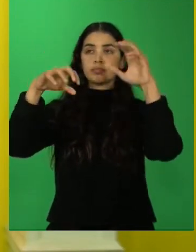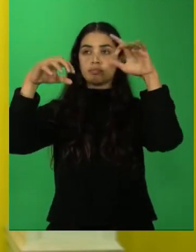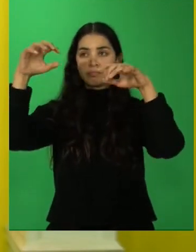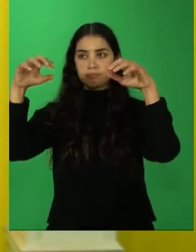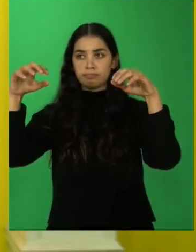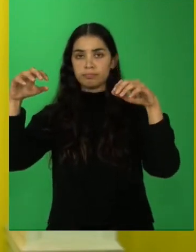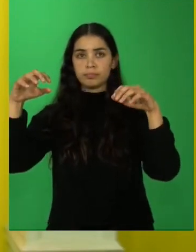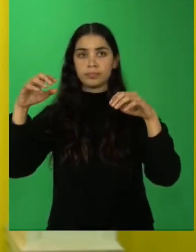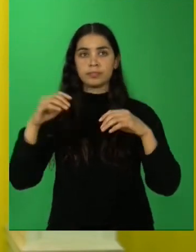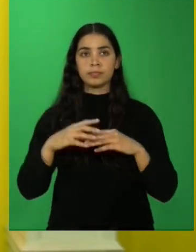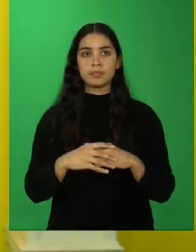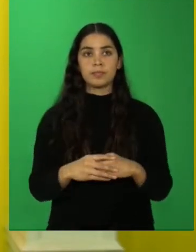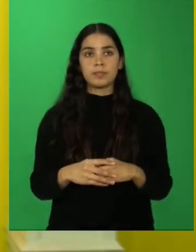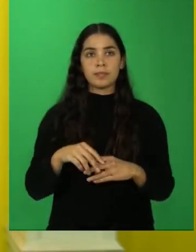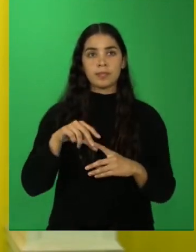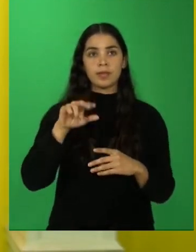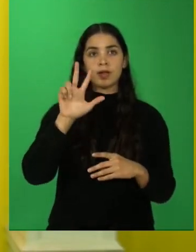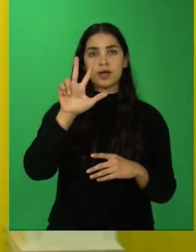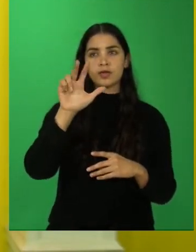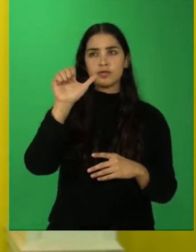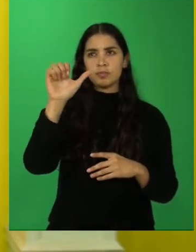metros sobre el nivel del mar.